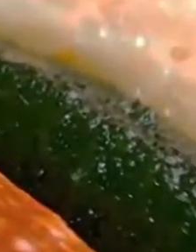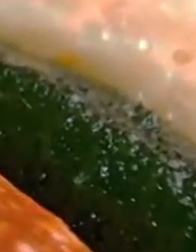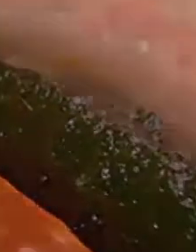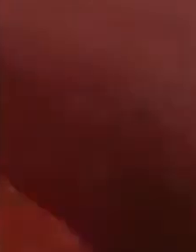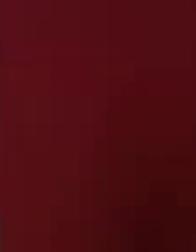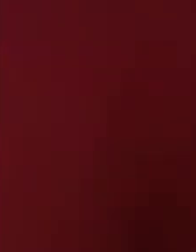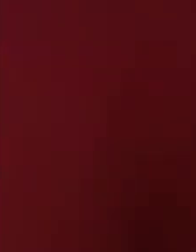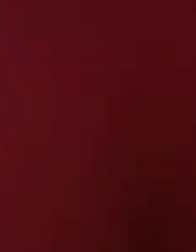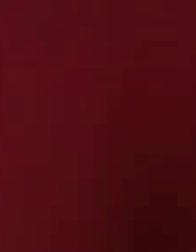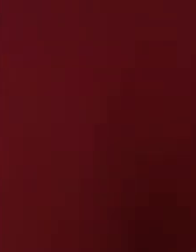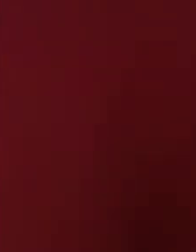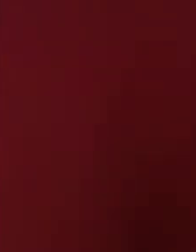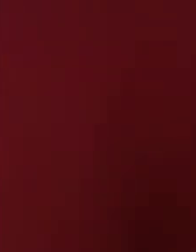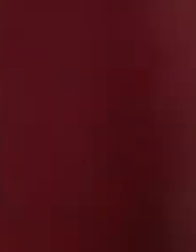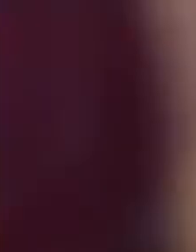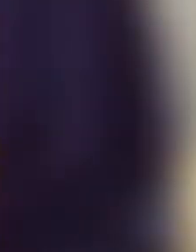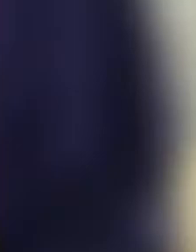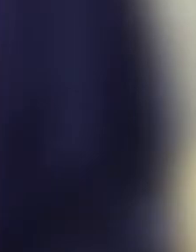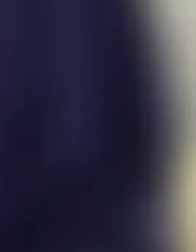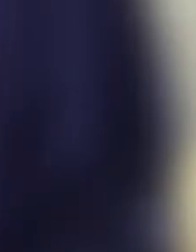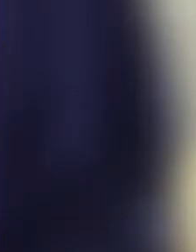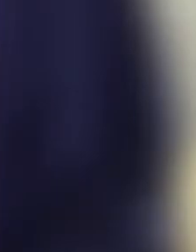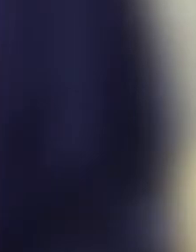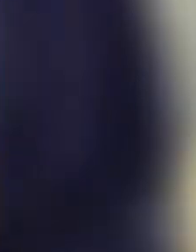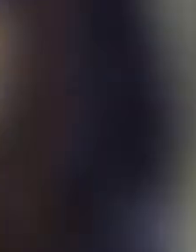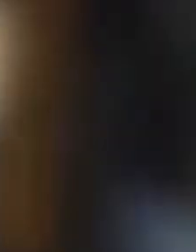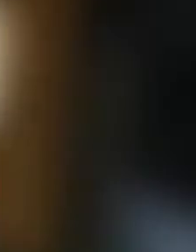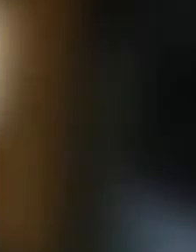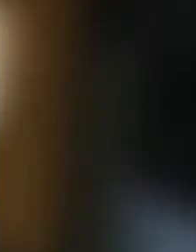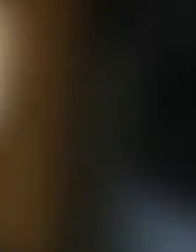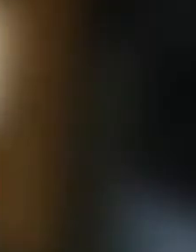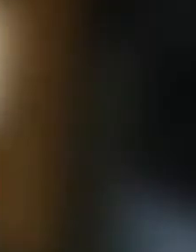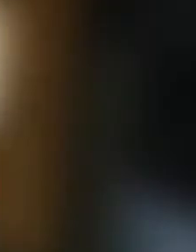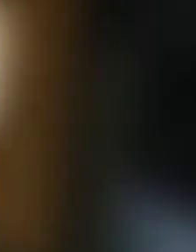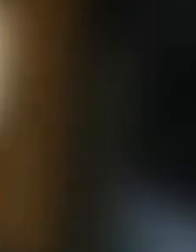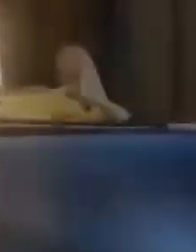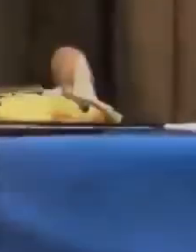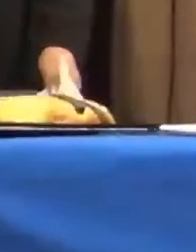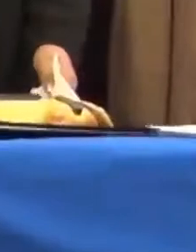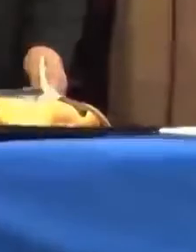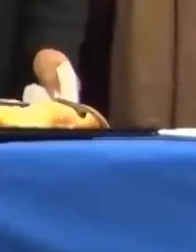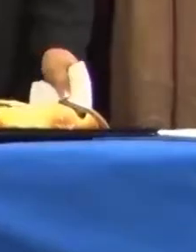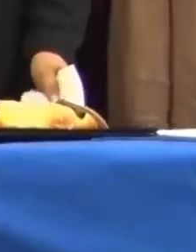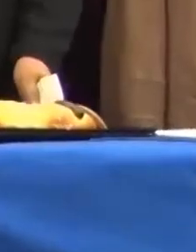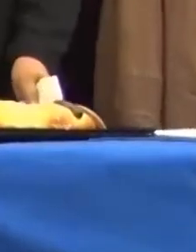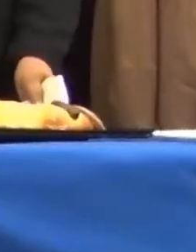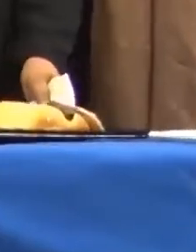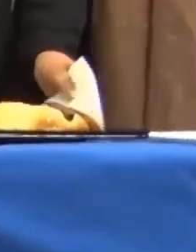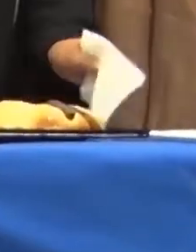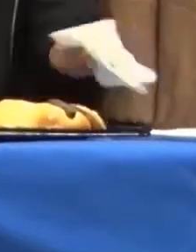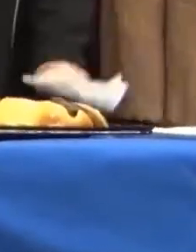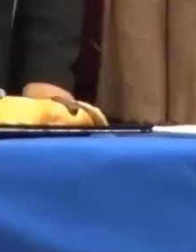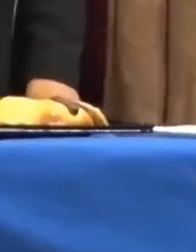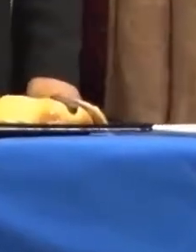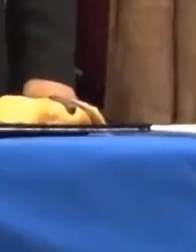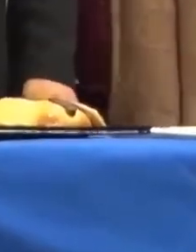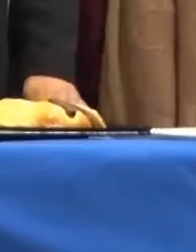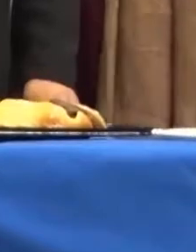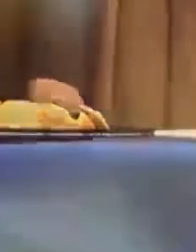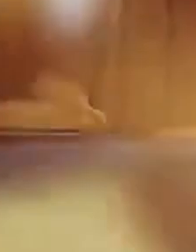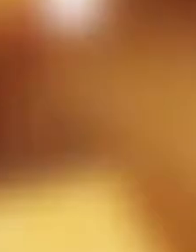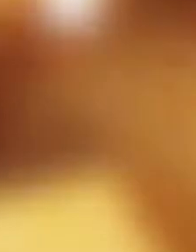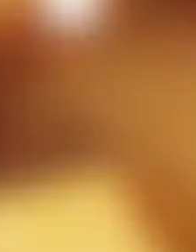popular debido a la tradición de convertir en patrocinador de tamales a quien le salga el muñequito del niño Jesús en la rosca de reyes